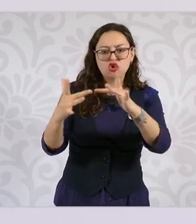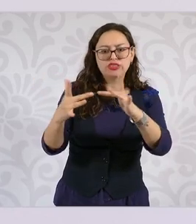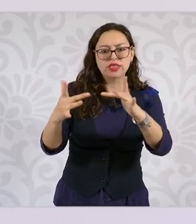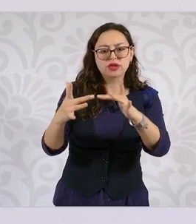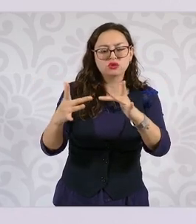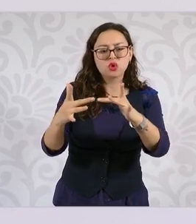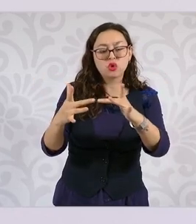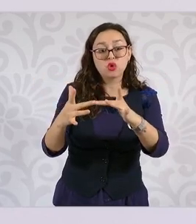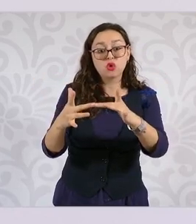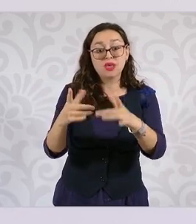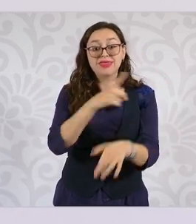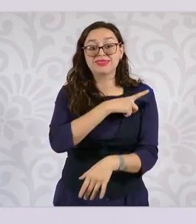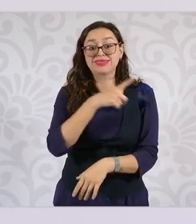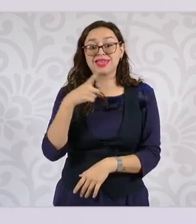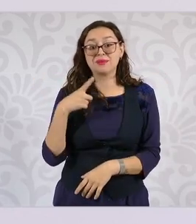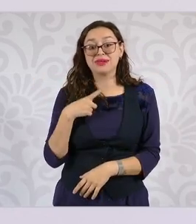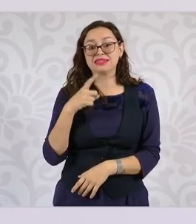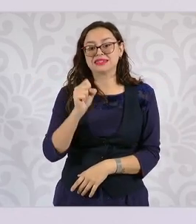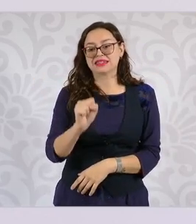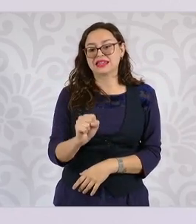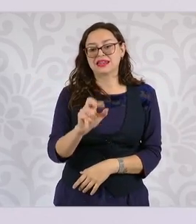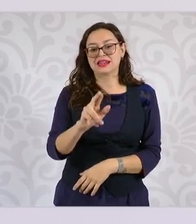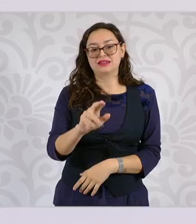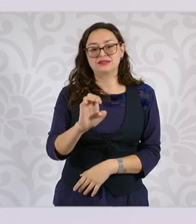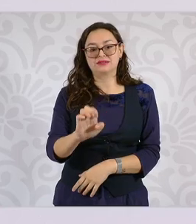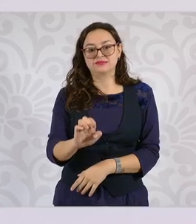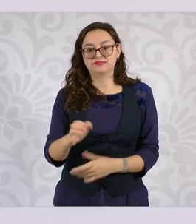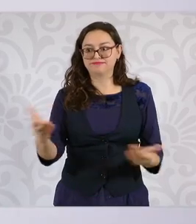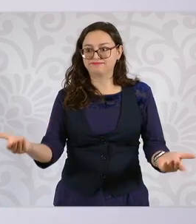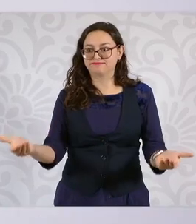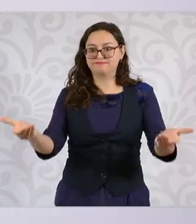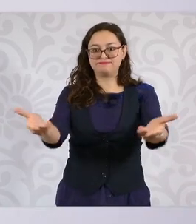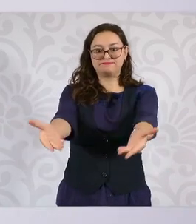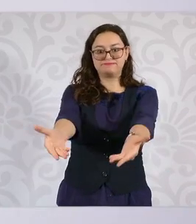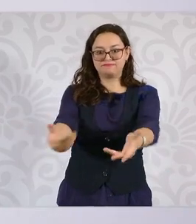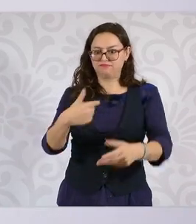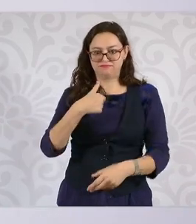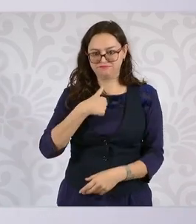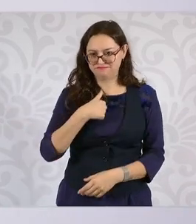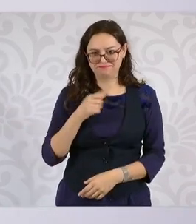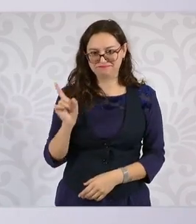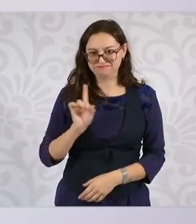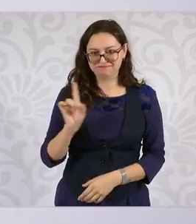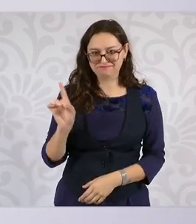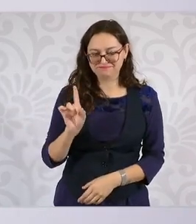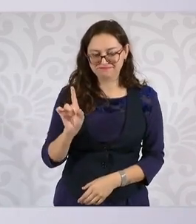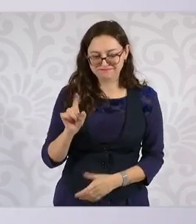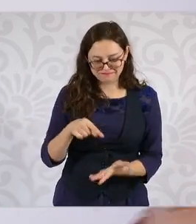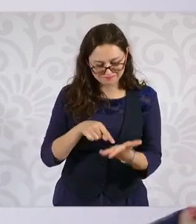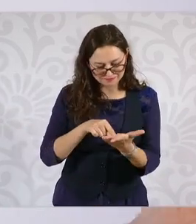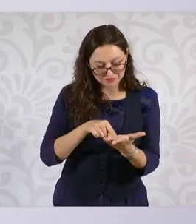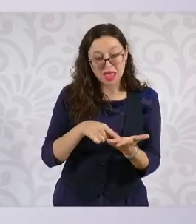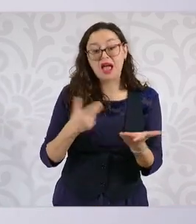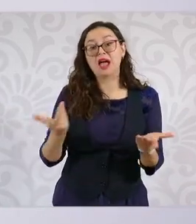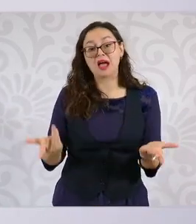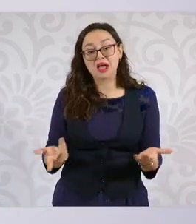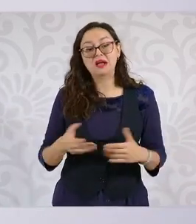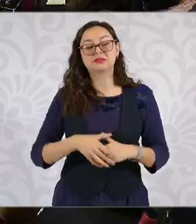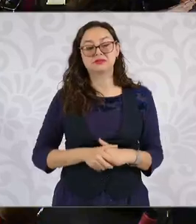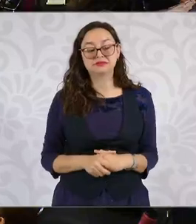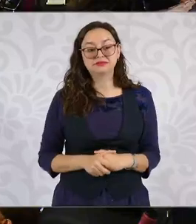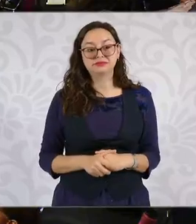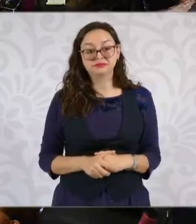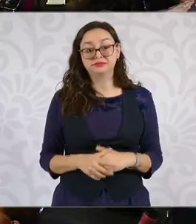pues quien coordina esa relación es el Secretario de Relaciones Exteriores, entonces si se quiere hablar con el Secretario del